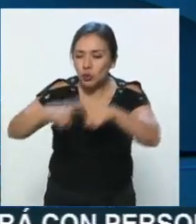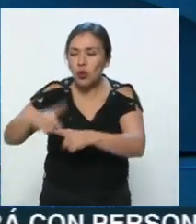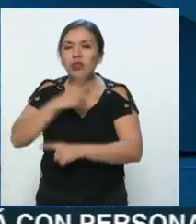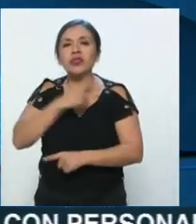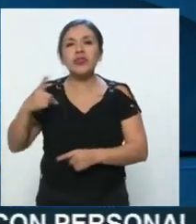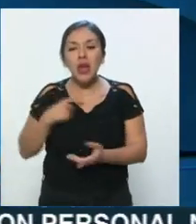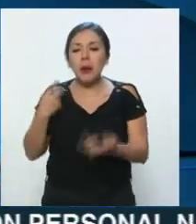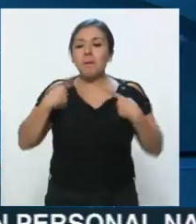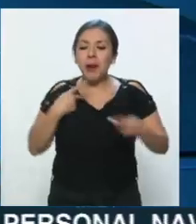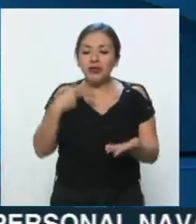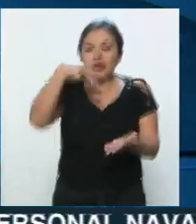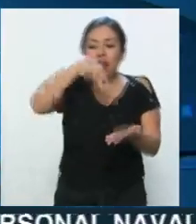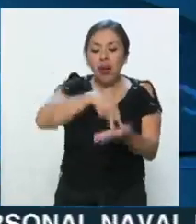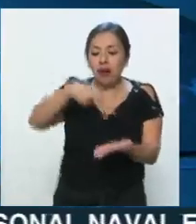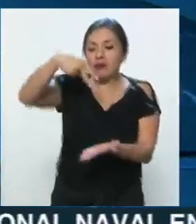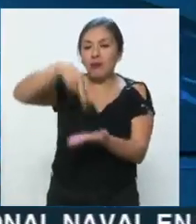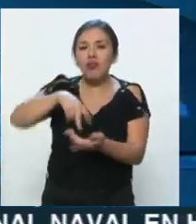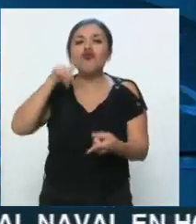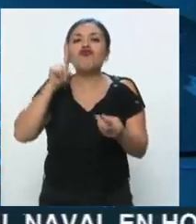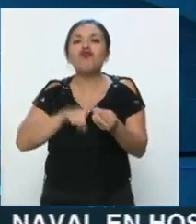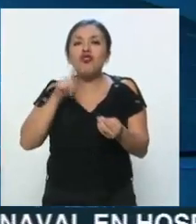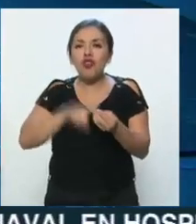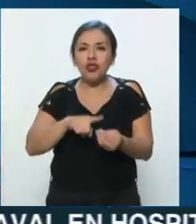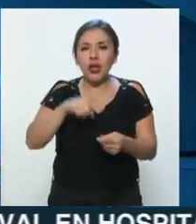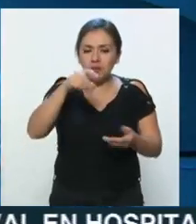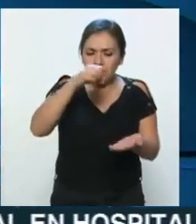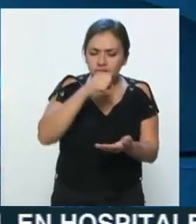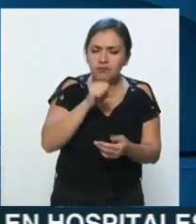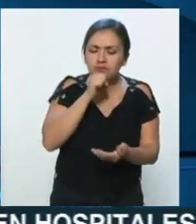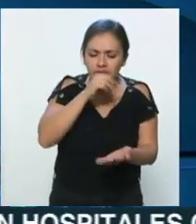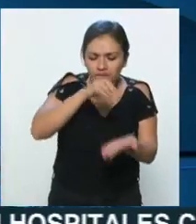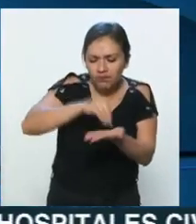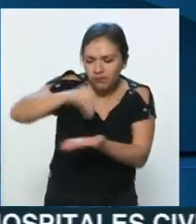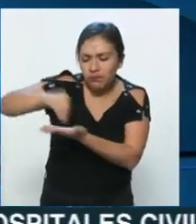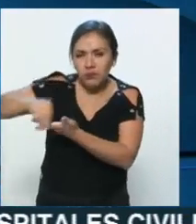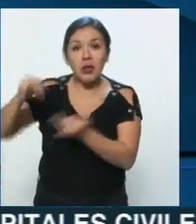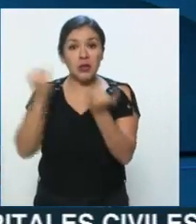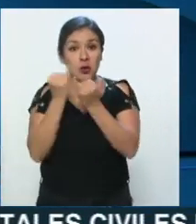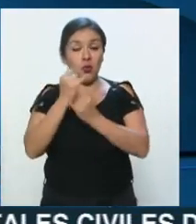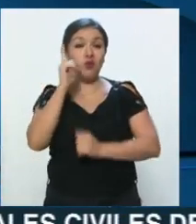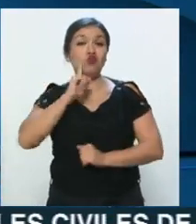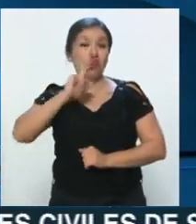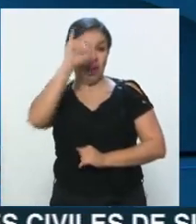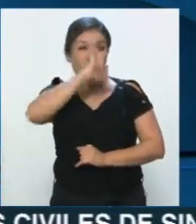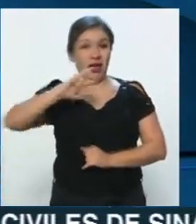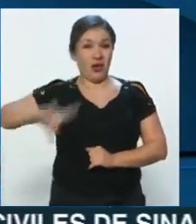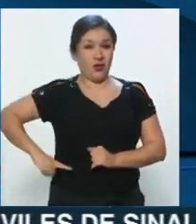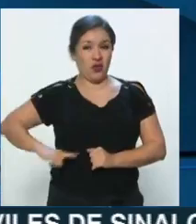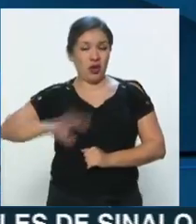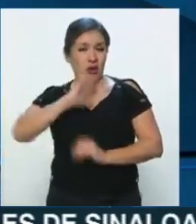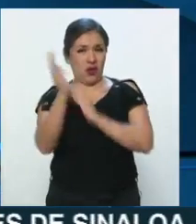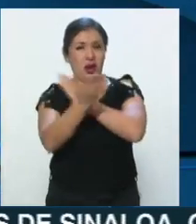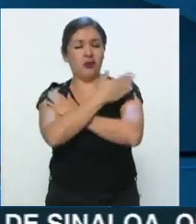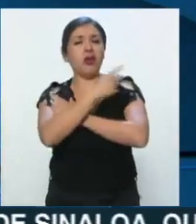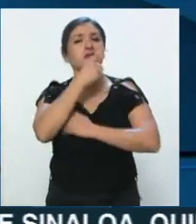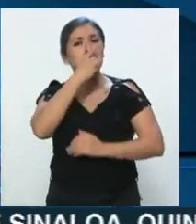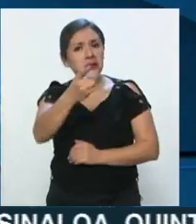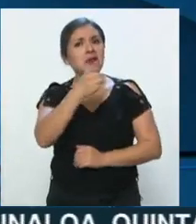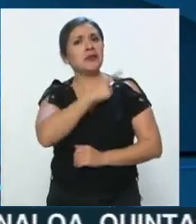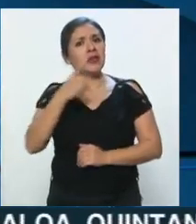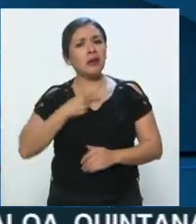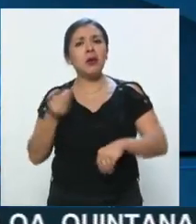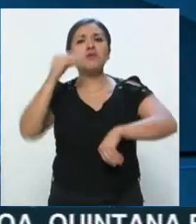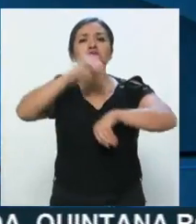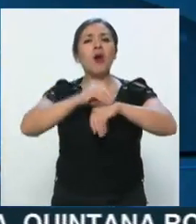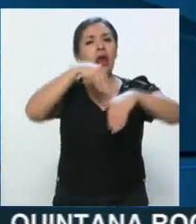puede parar la persona que va a comprar. Nos sugirió Claudia, con mucha imaginación, que pusiéramos una entrada y